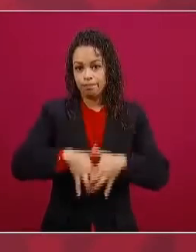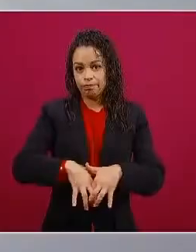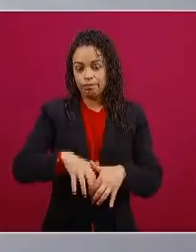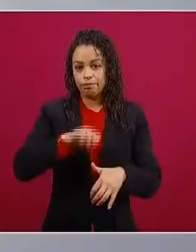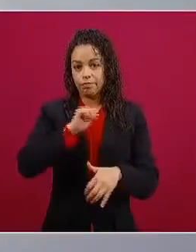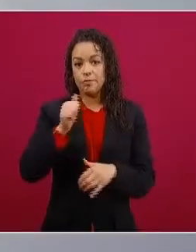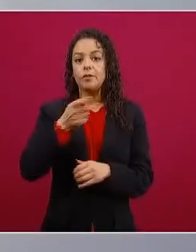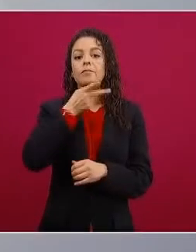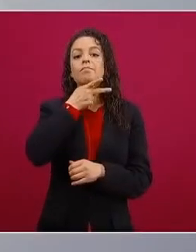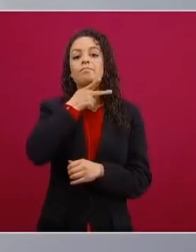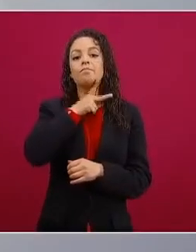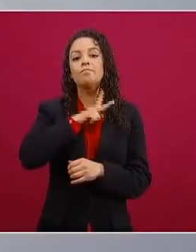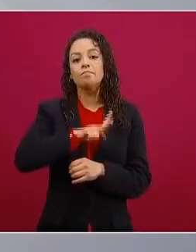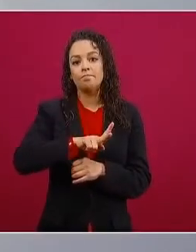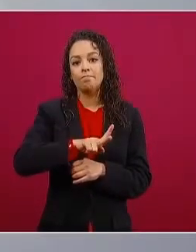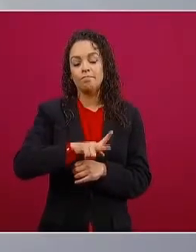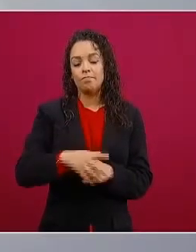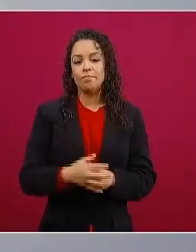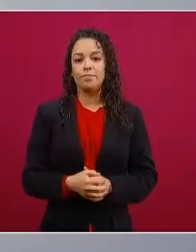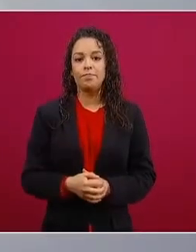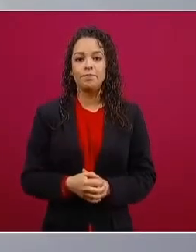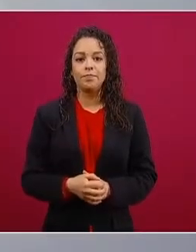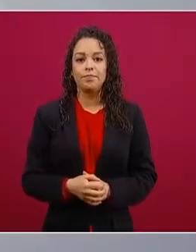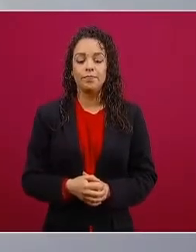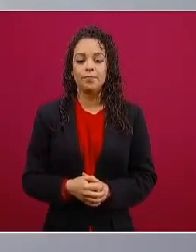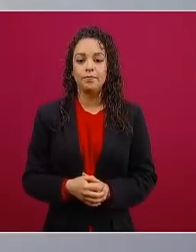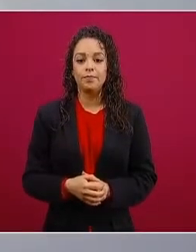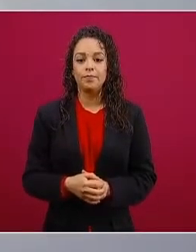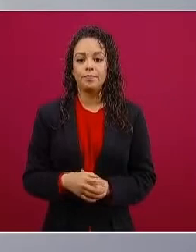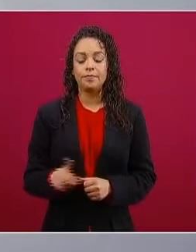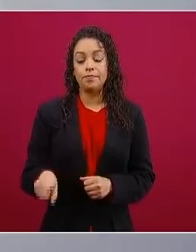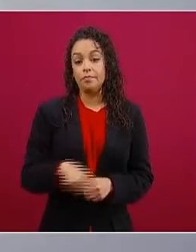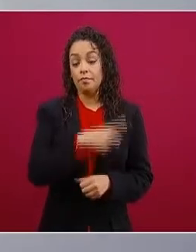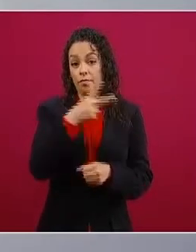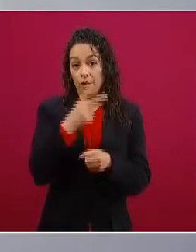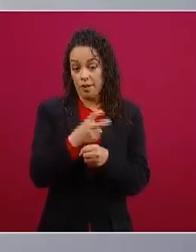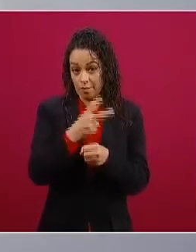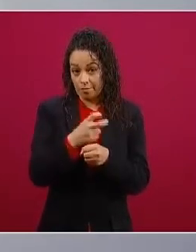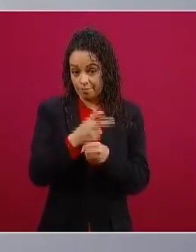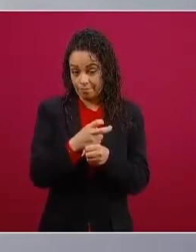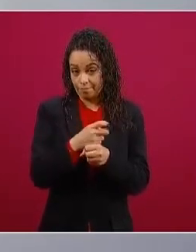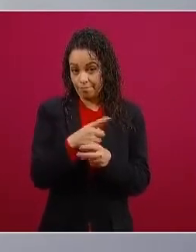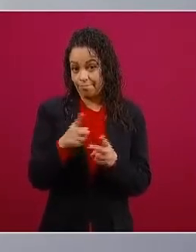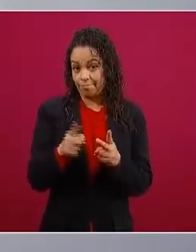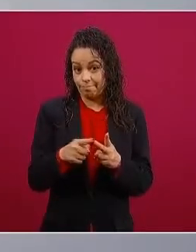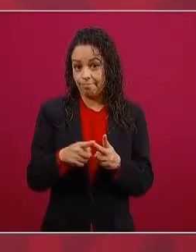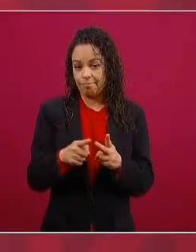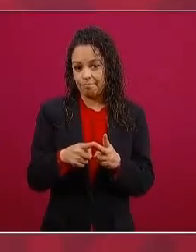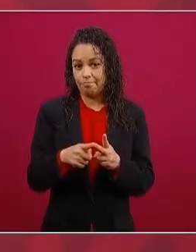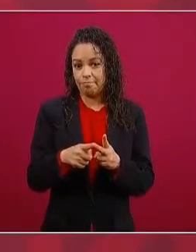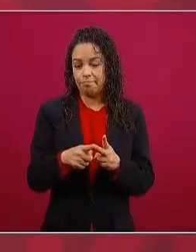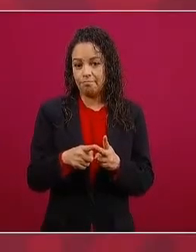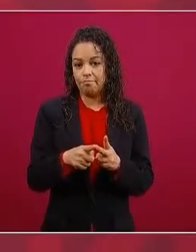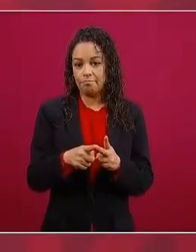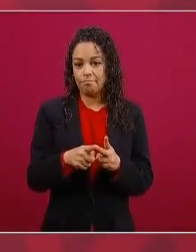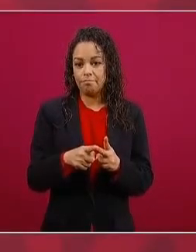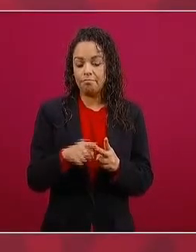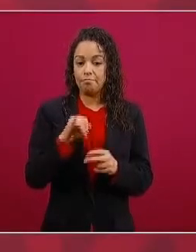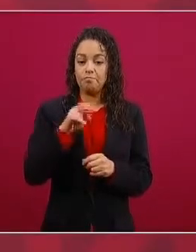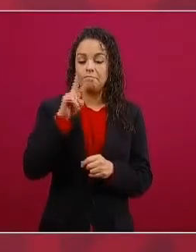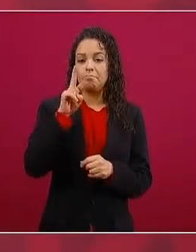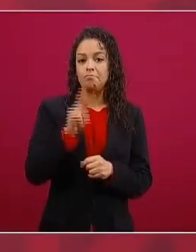Lo segundo que fue también un acierto es que desde que llegamos decidimos